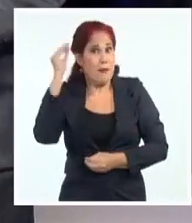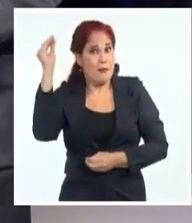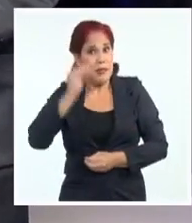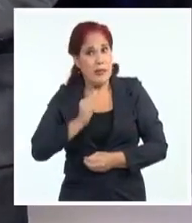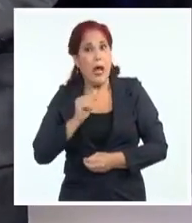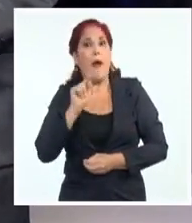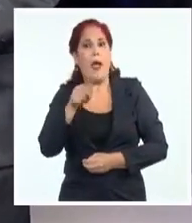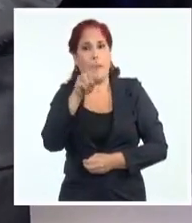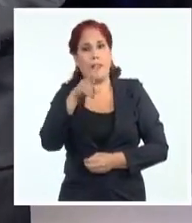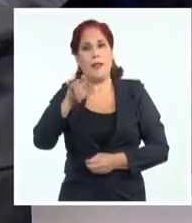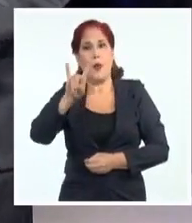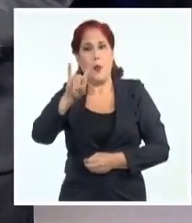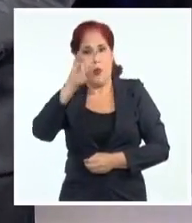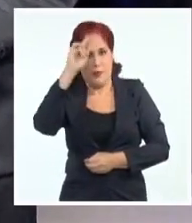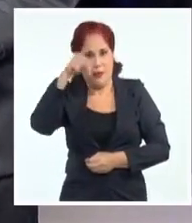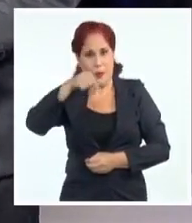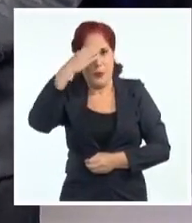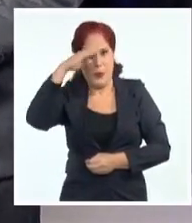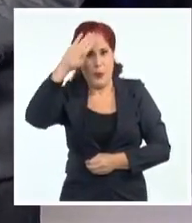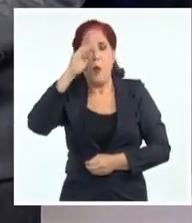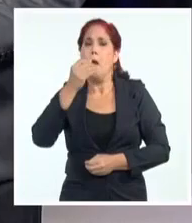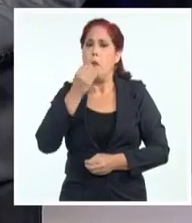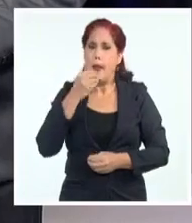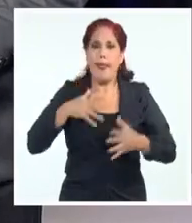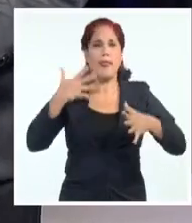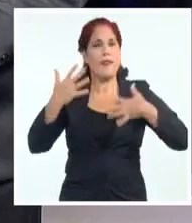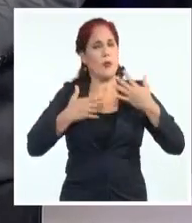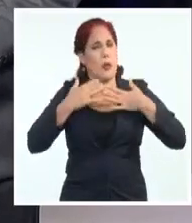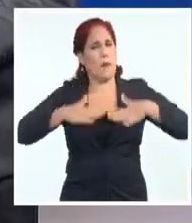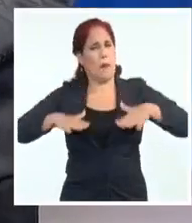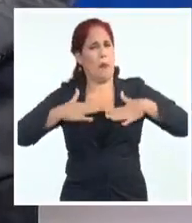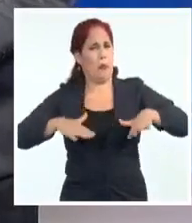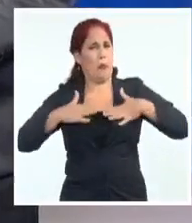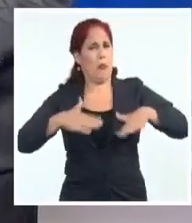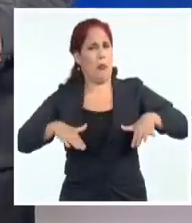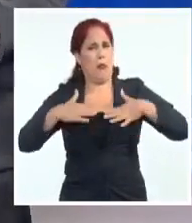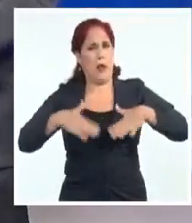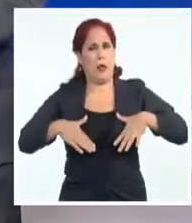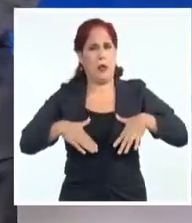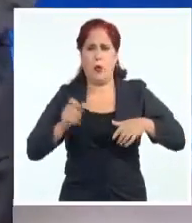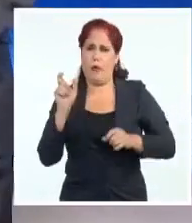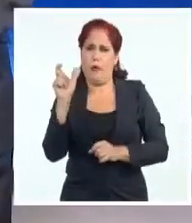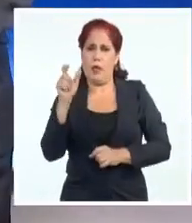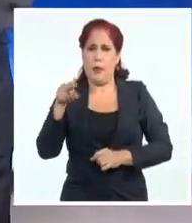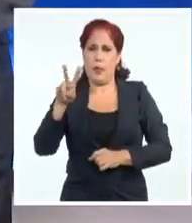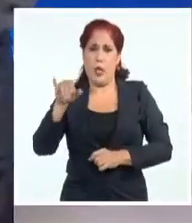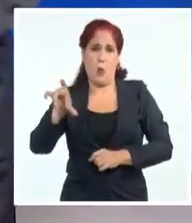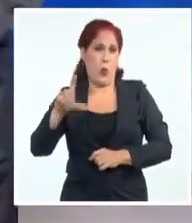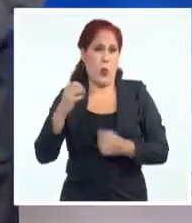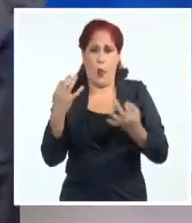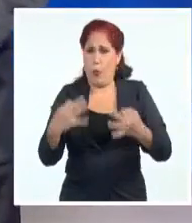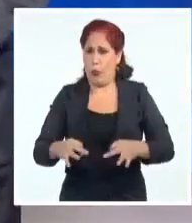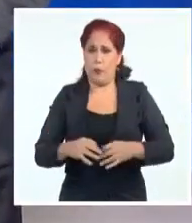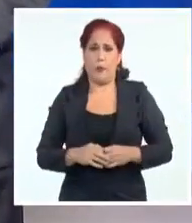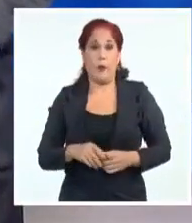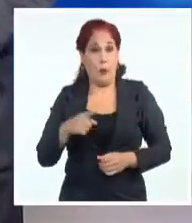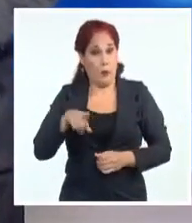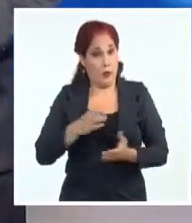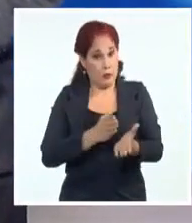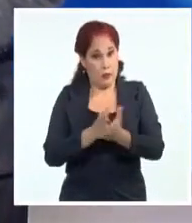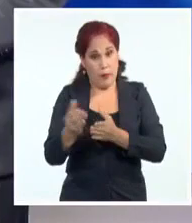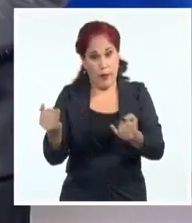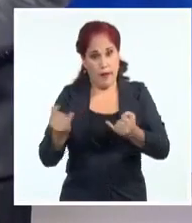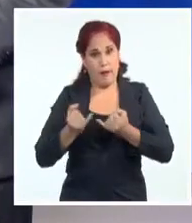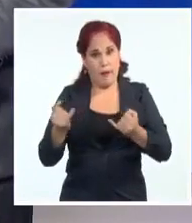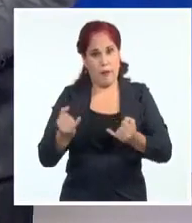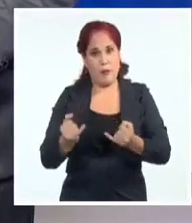estuvieron el 26 de julio en Cuba y sí pudieron disfrutar de la paz en nuestros barrios. Usted manténgase con nosotros y manténgase informado para